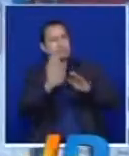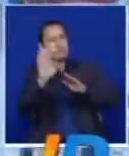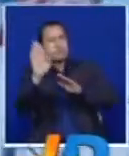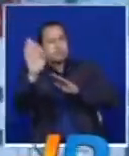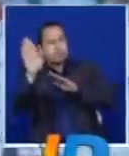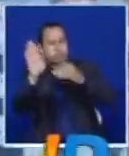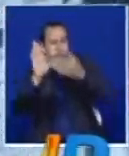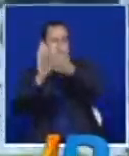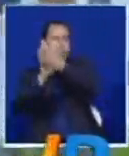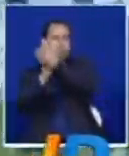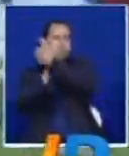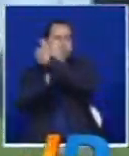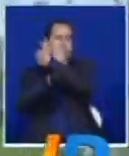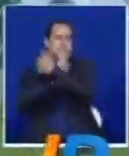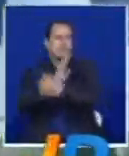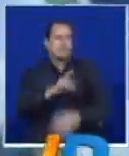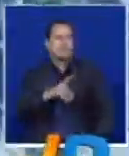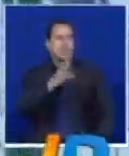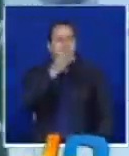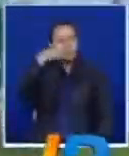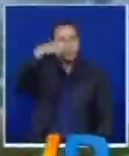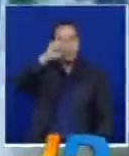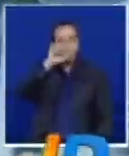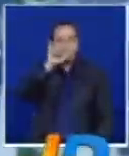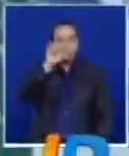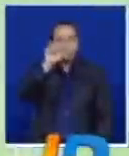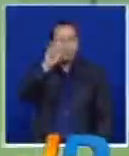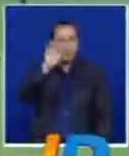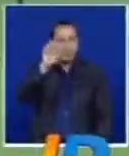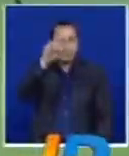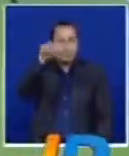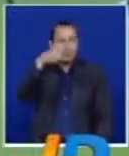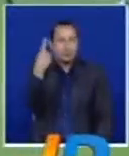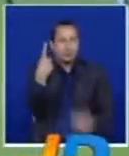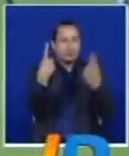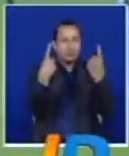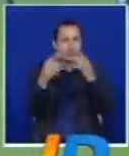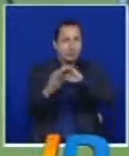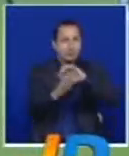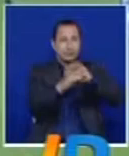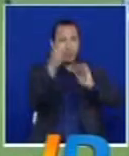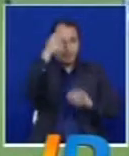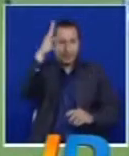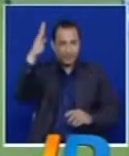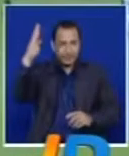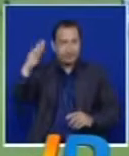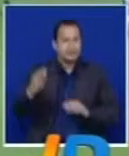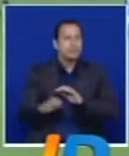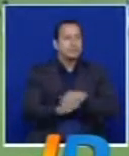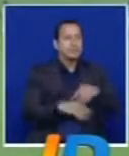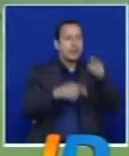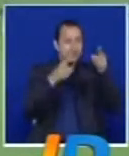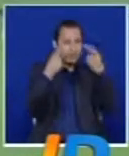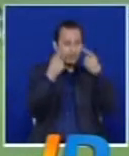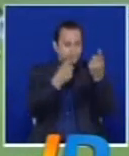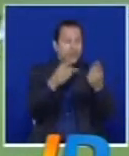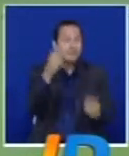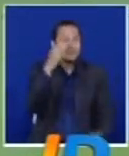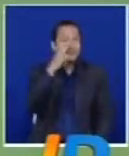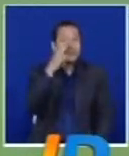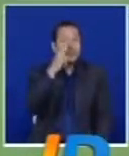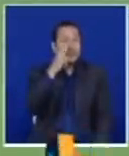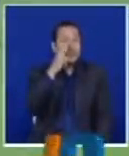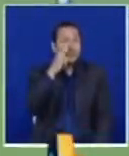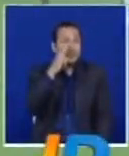rozó. Lo que pasa es que el arquero no pudo ver. Payares, golazo, el 1 por 1 en Barranquilla. Y este es Nacional 2, Medellín 0.